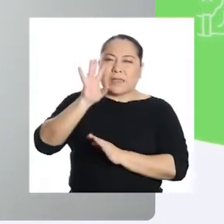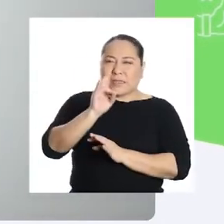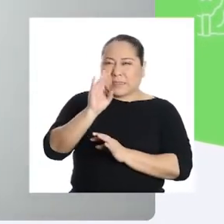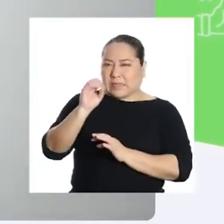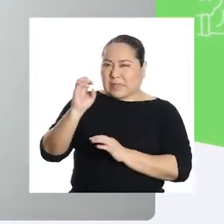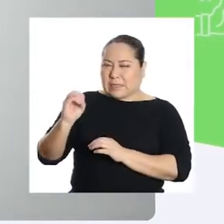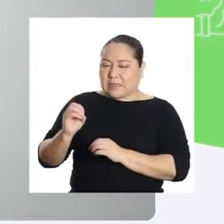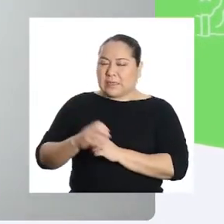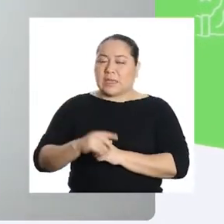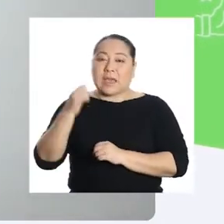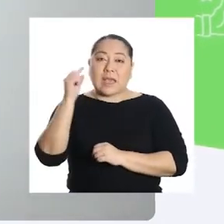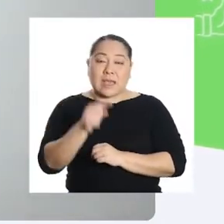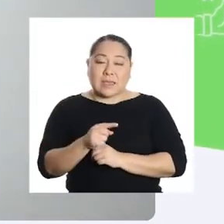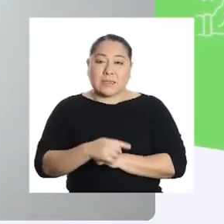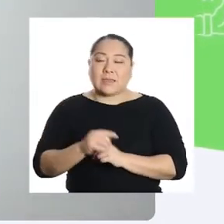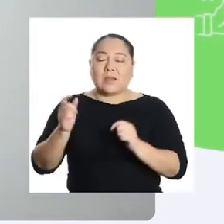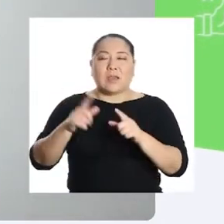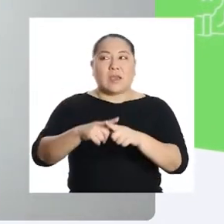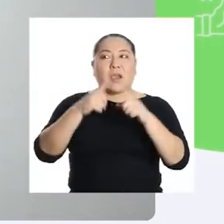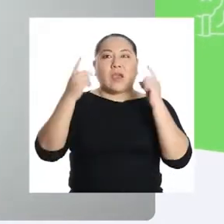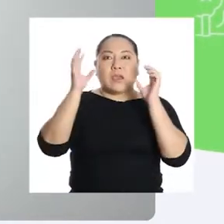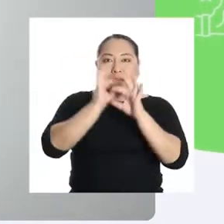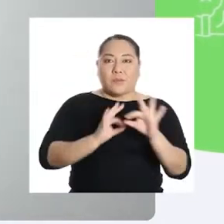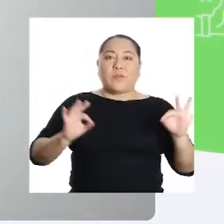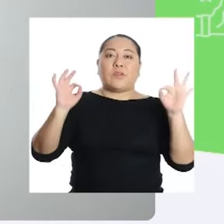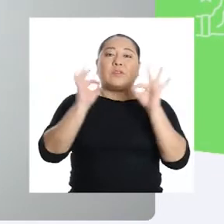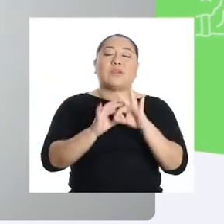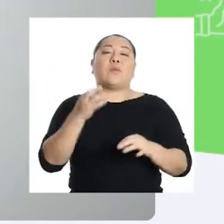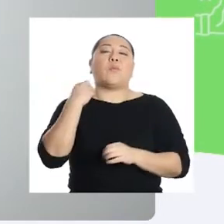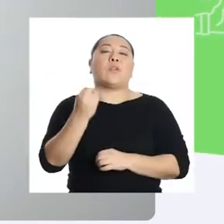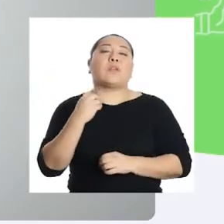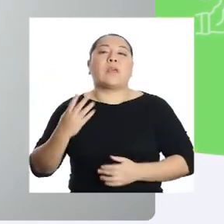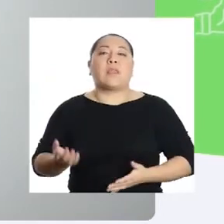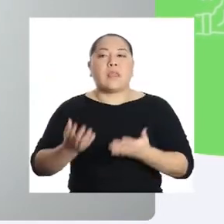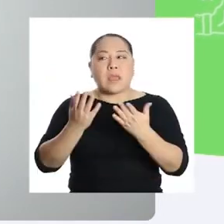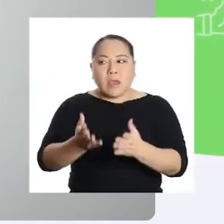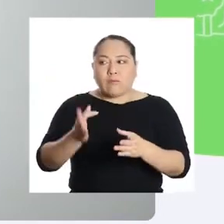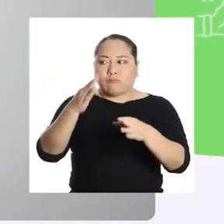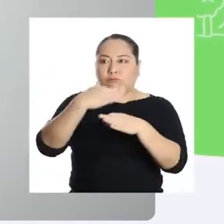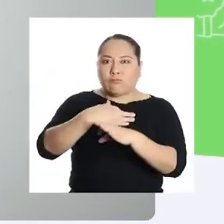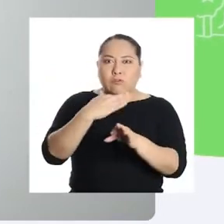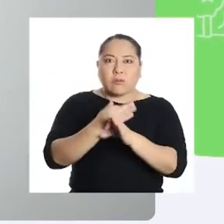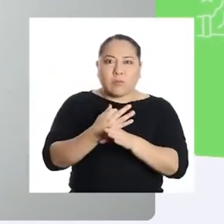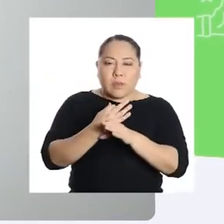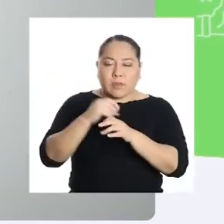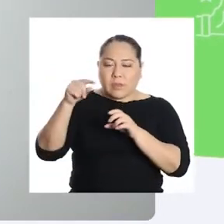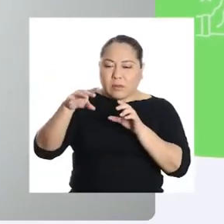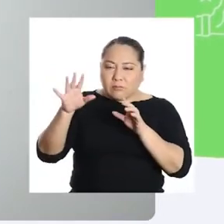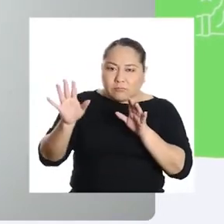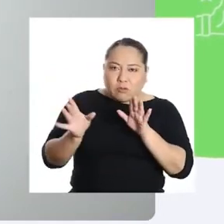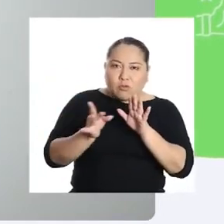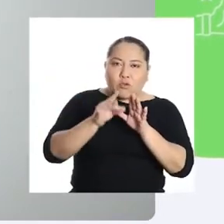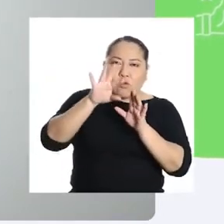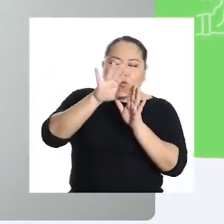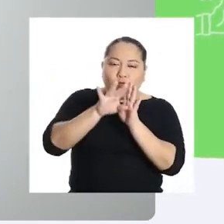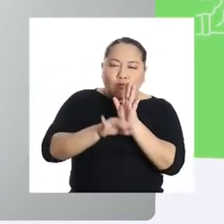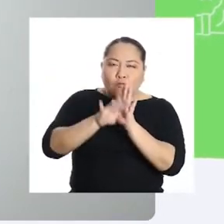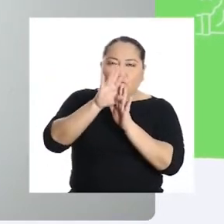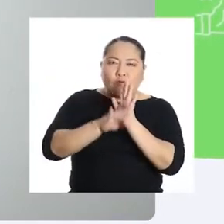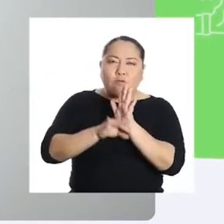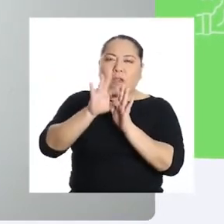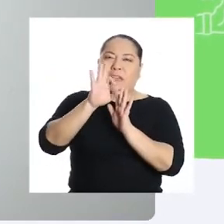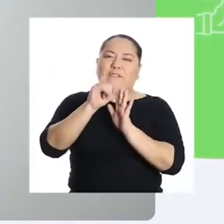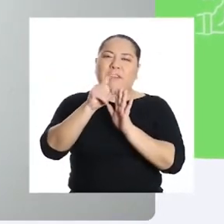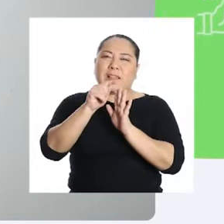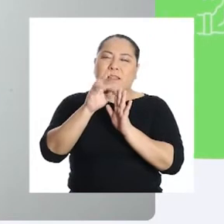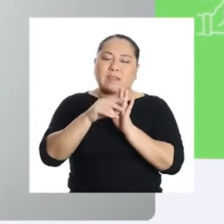700 grados centígrados. Este es de gran importancia porque produce una gran fuente de filtración y permite la